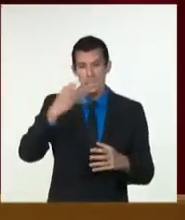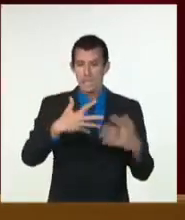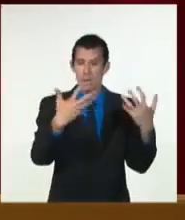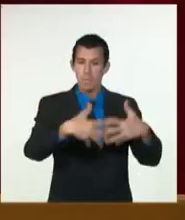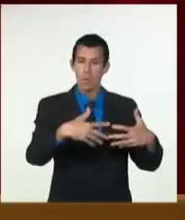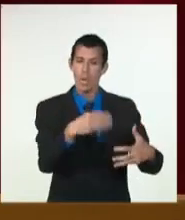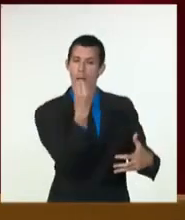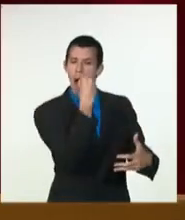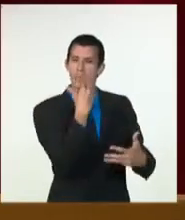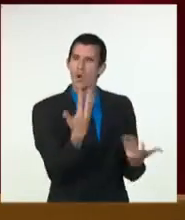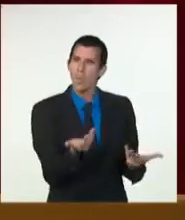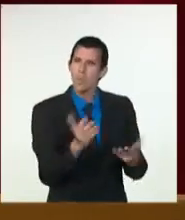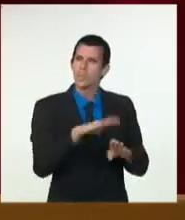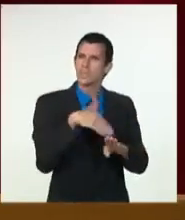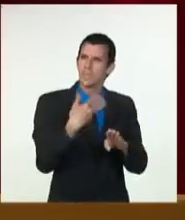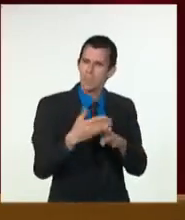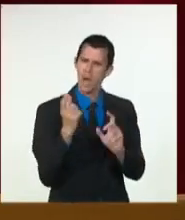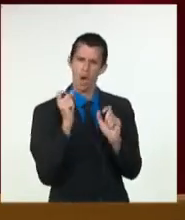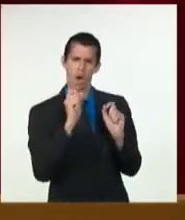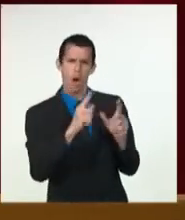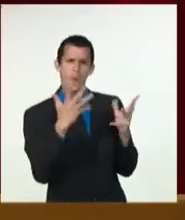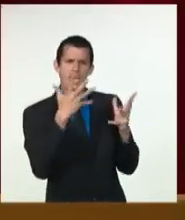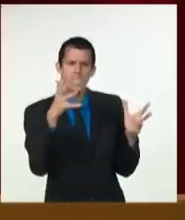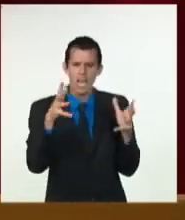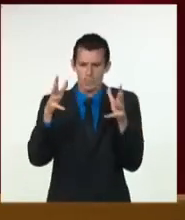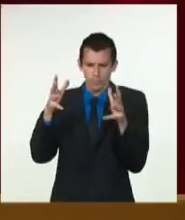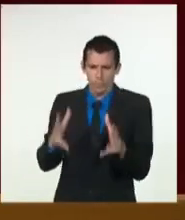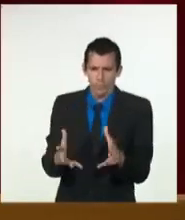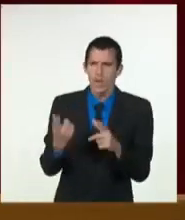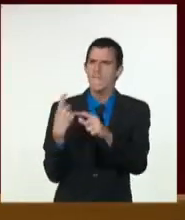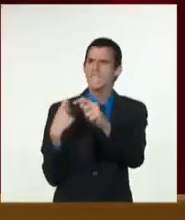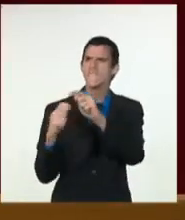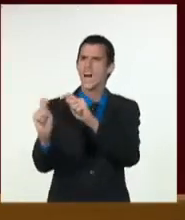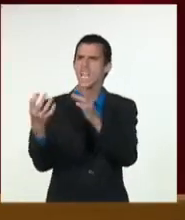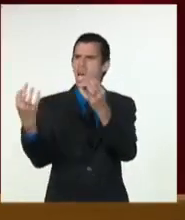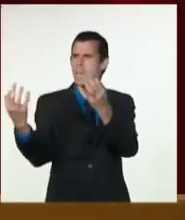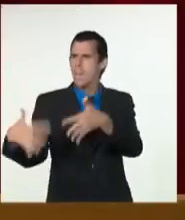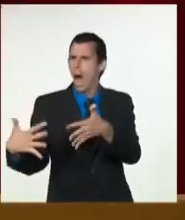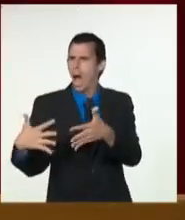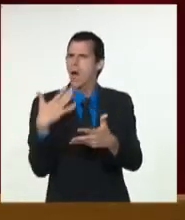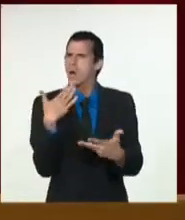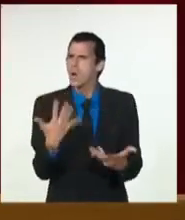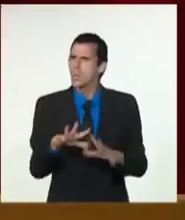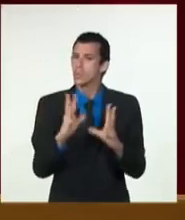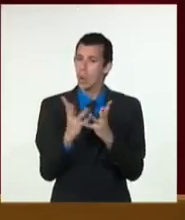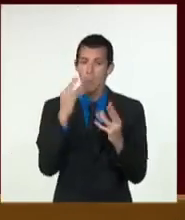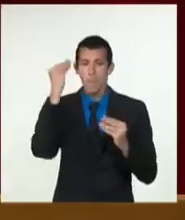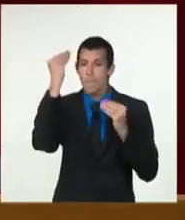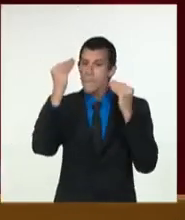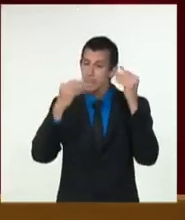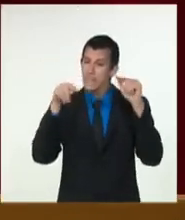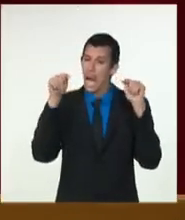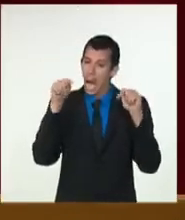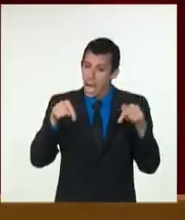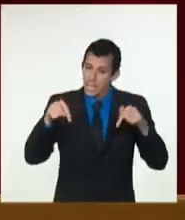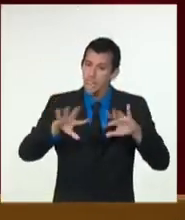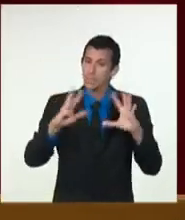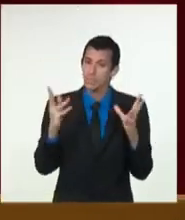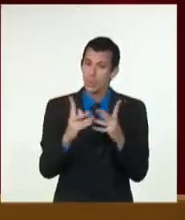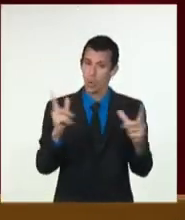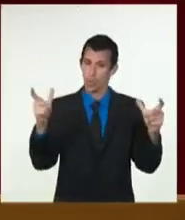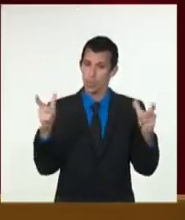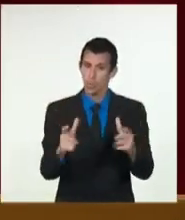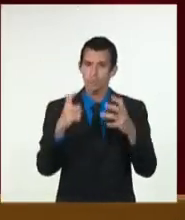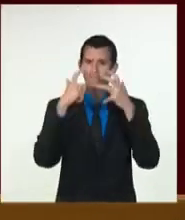abusivos o especulativos y el impacto de ambos problemas en el nivel de vida de la población, insisto en la